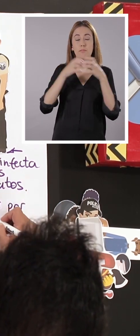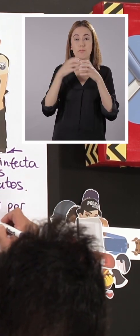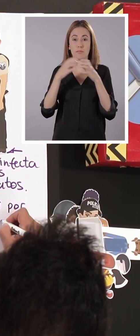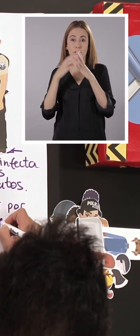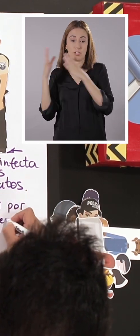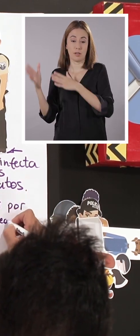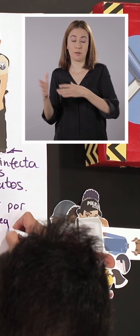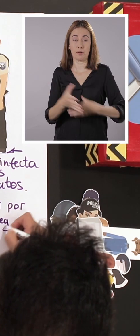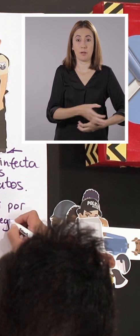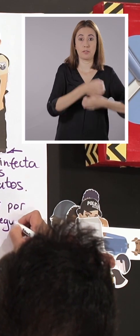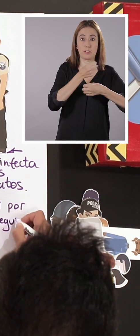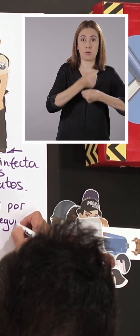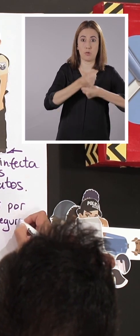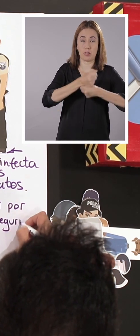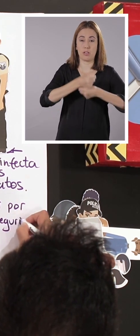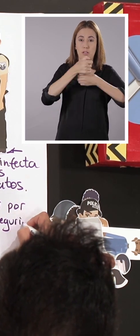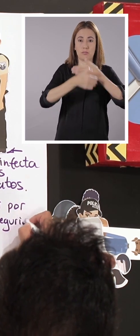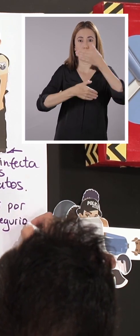seguridad.